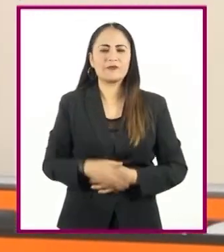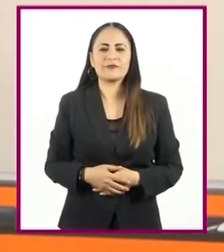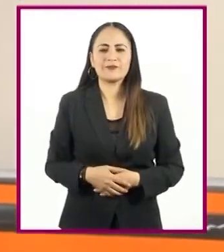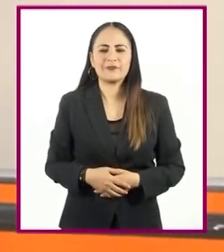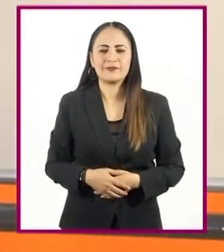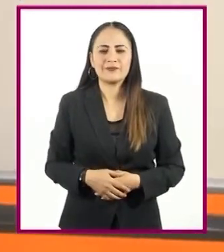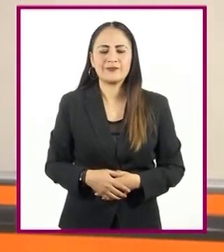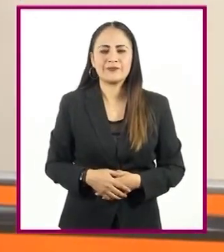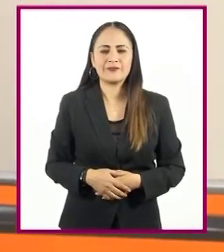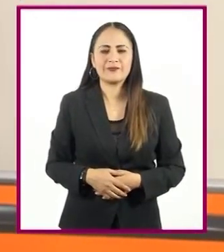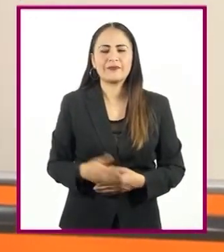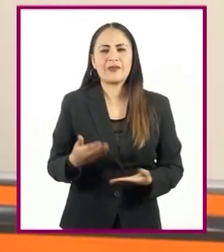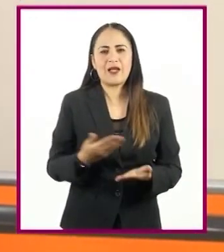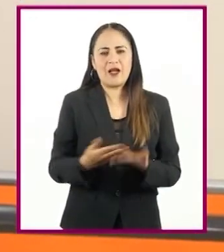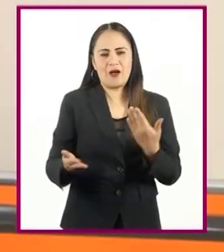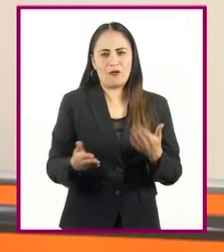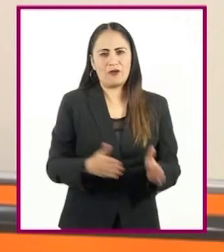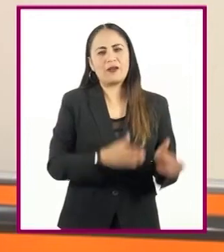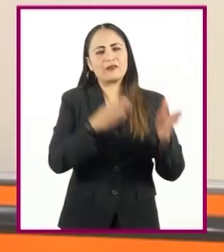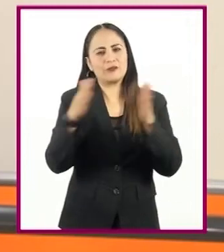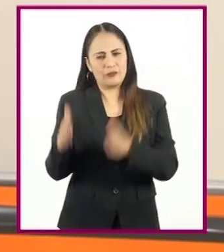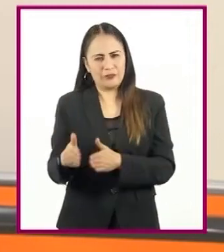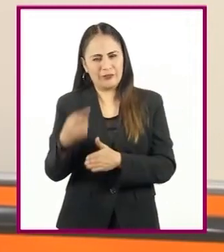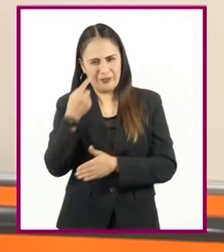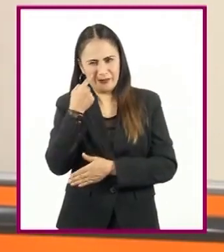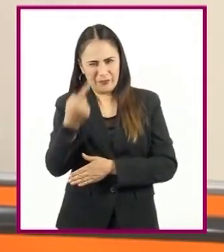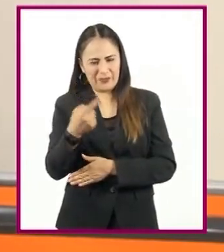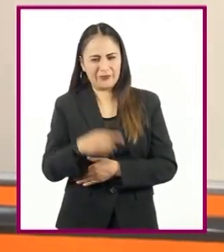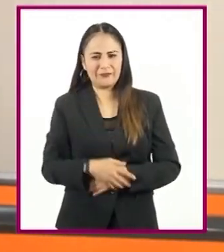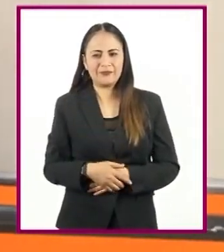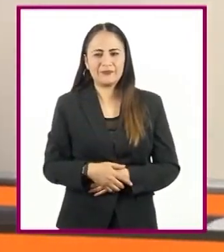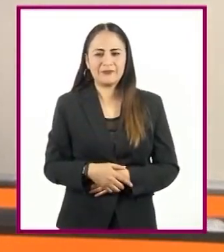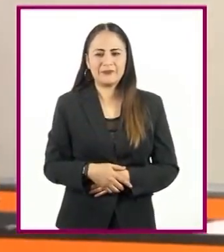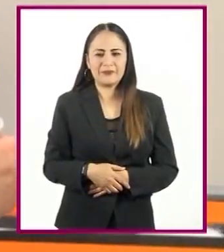Veamos ahora con la siguiente y vamos a observarlo. Maestro.